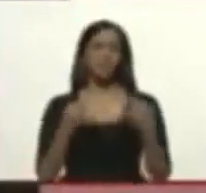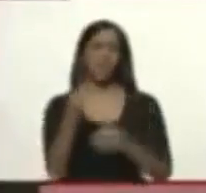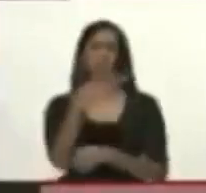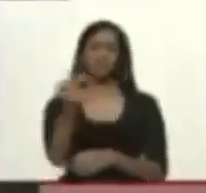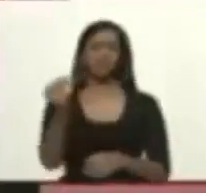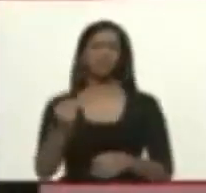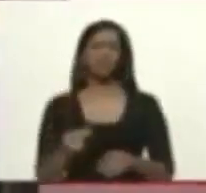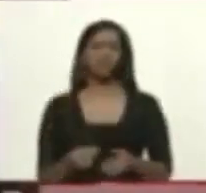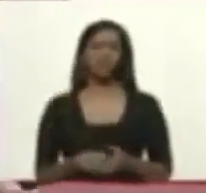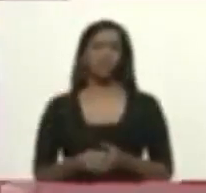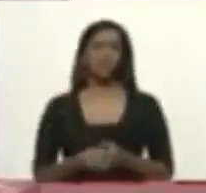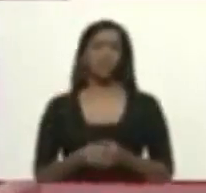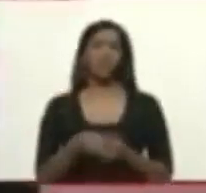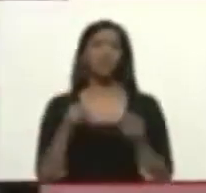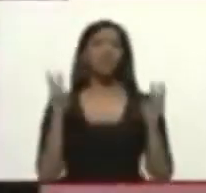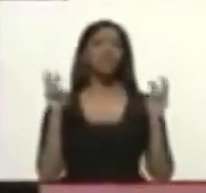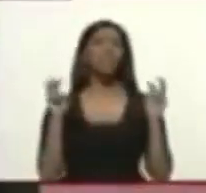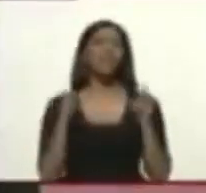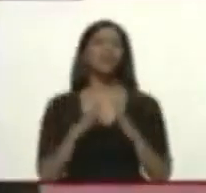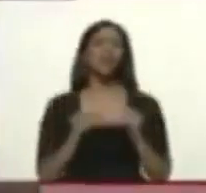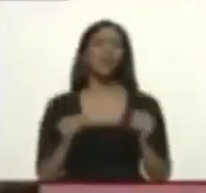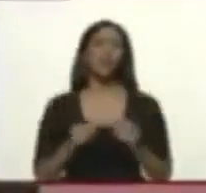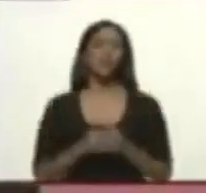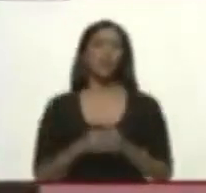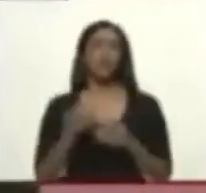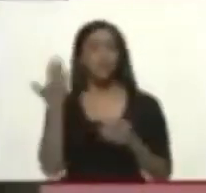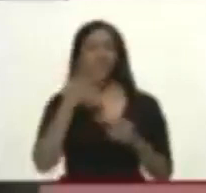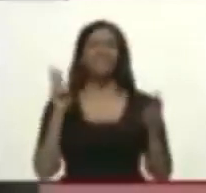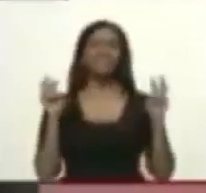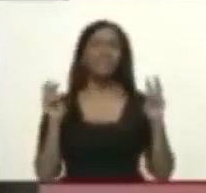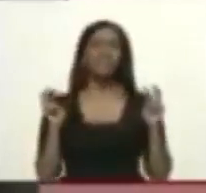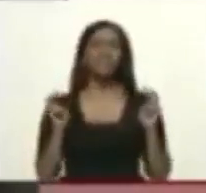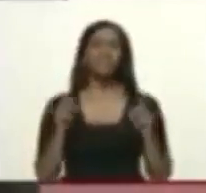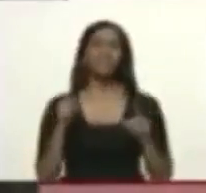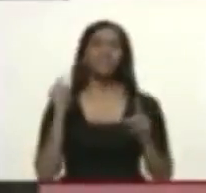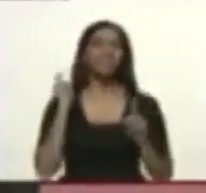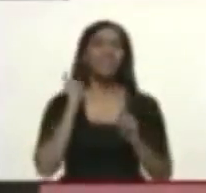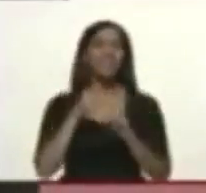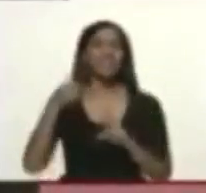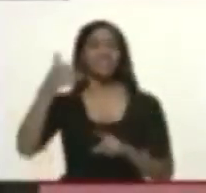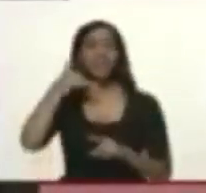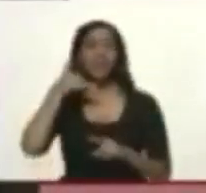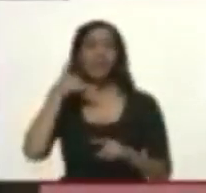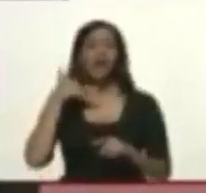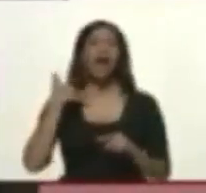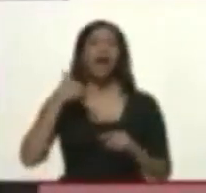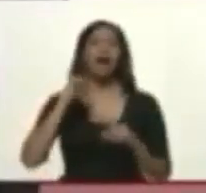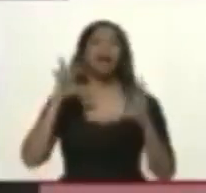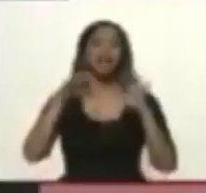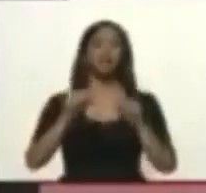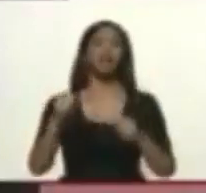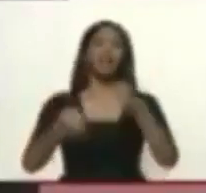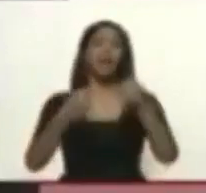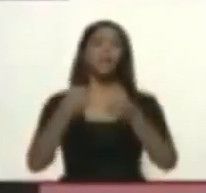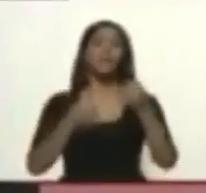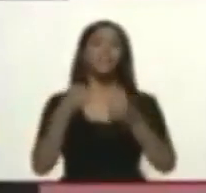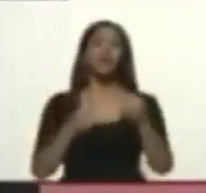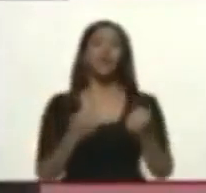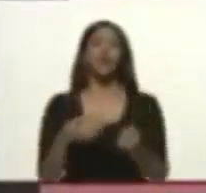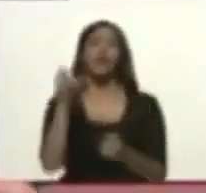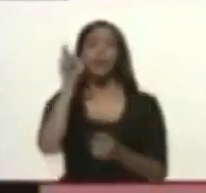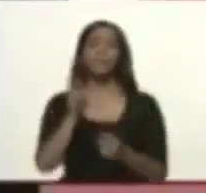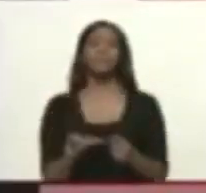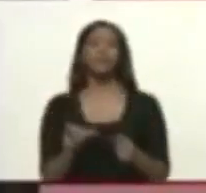Me parece muy extraño todo. Me parece muy extraño desde que radiaron y dijeron, hay que agarrar una camioneta Cherokee con un sujeto de